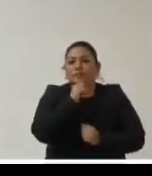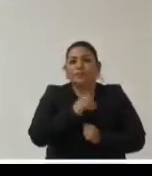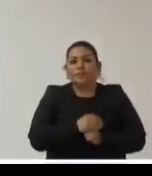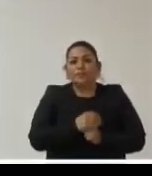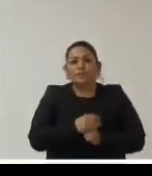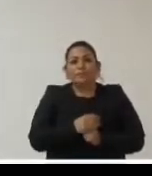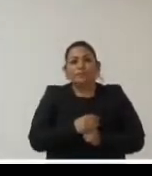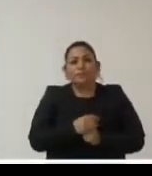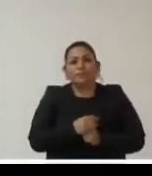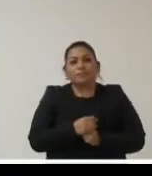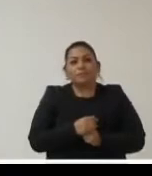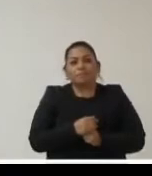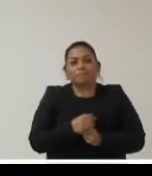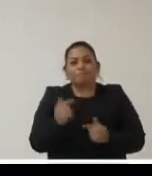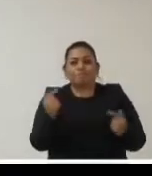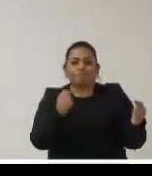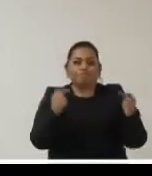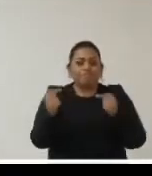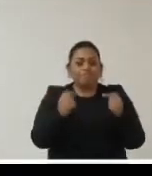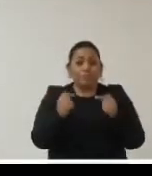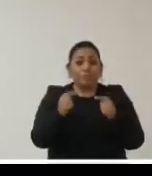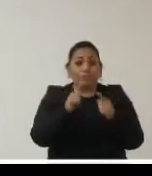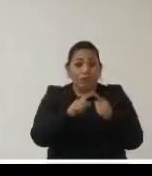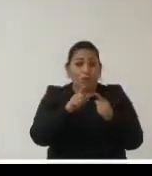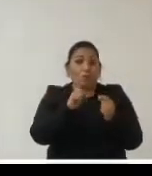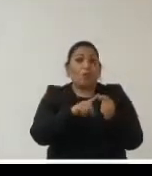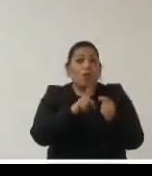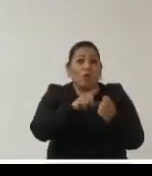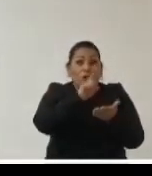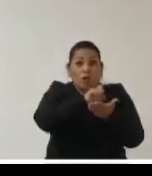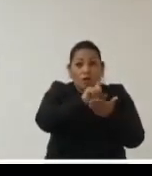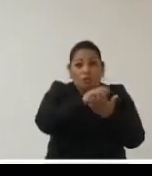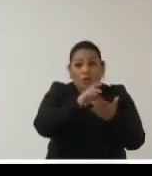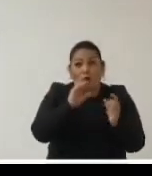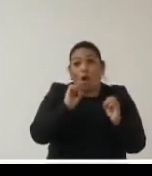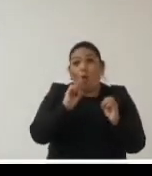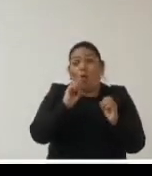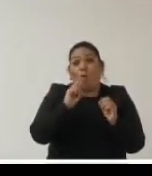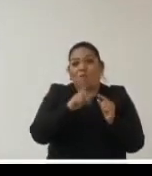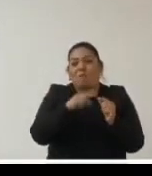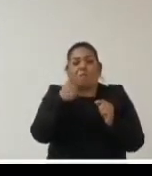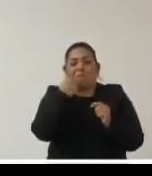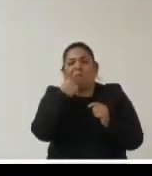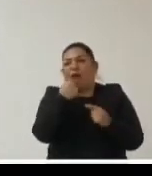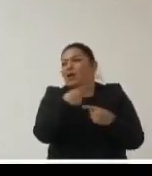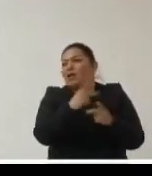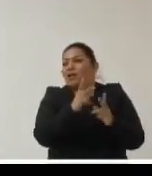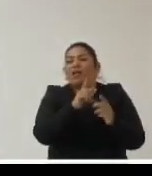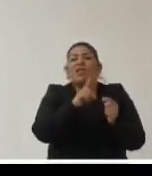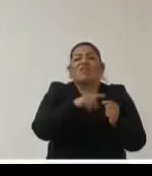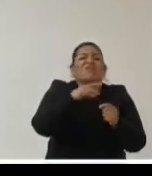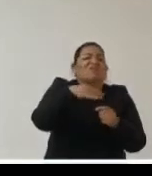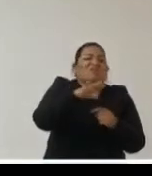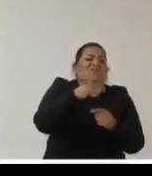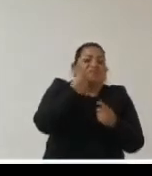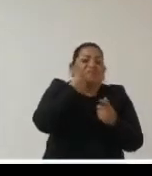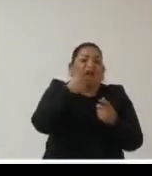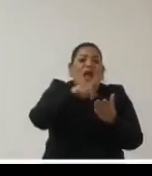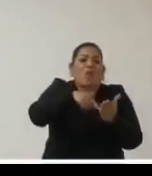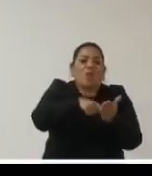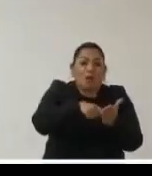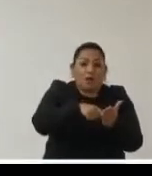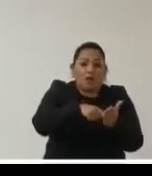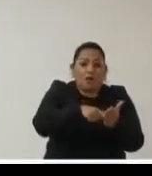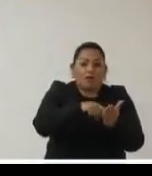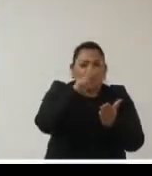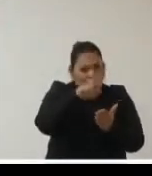un estado de arbitrariedad en donde se compre por quien sea lo que sea donde sea es también